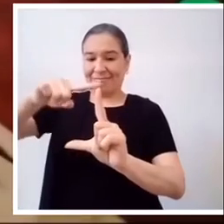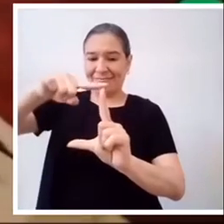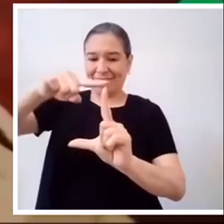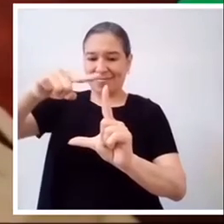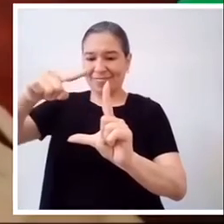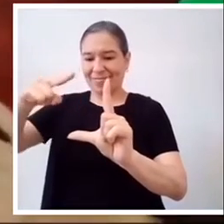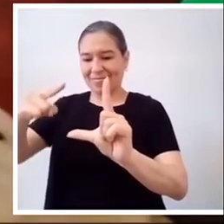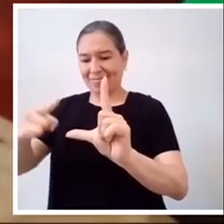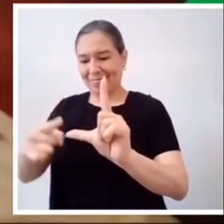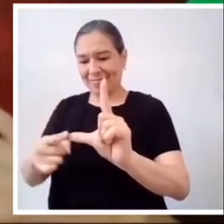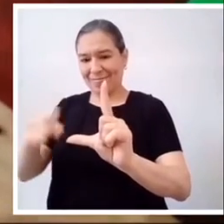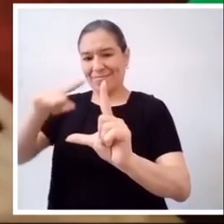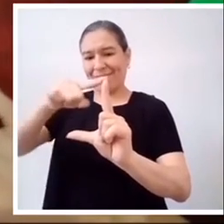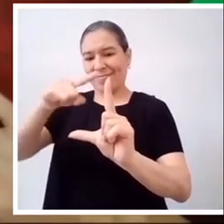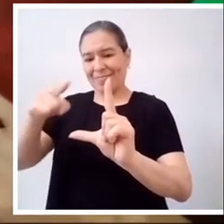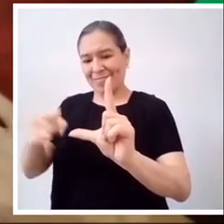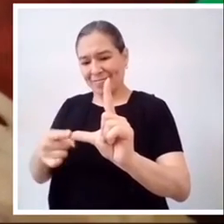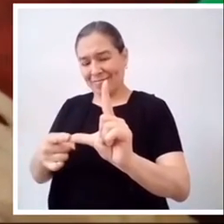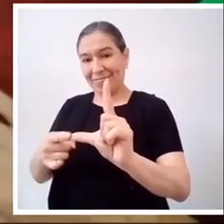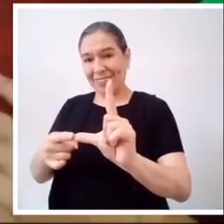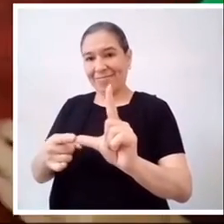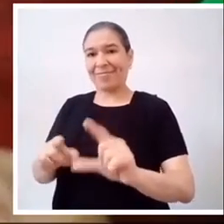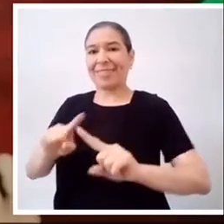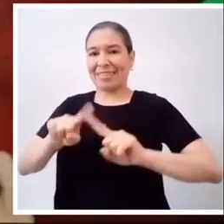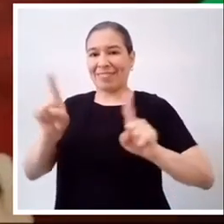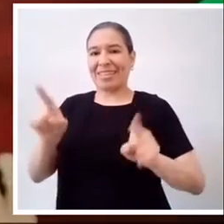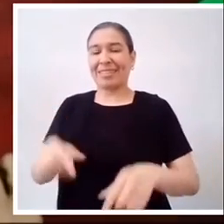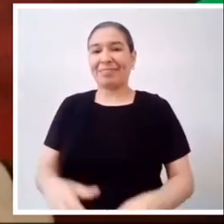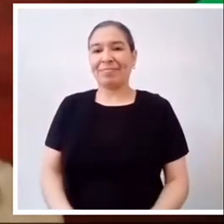Para que quede de la forma siguiente.